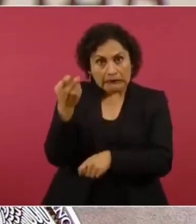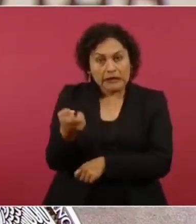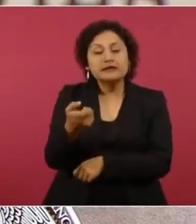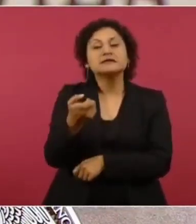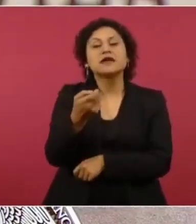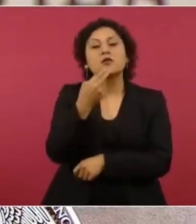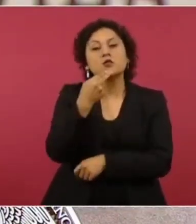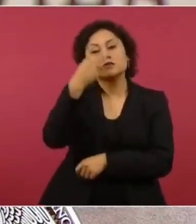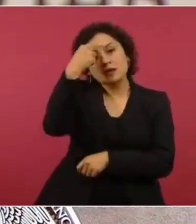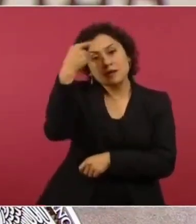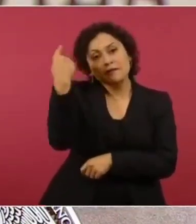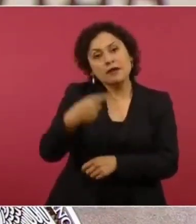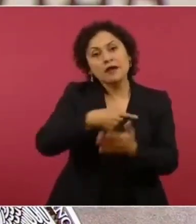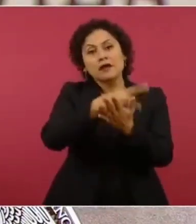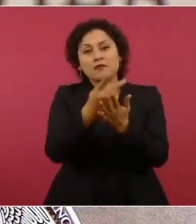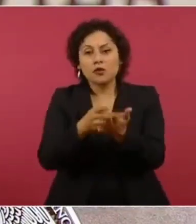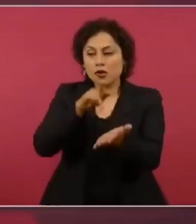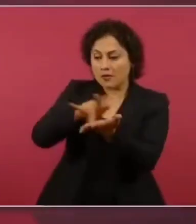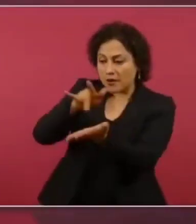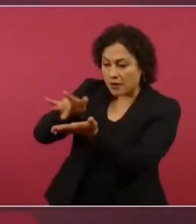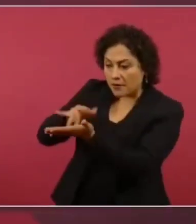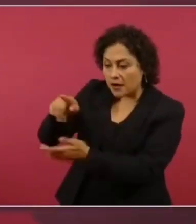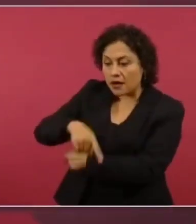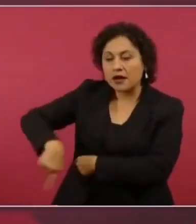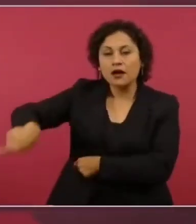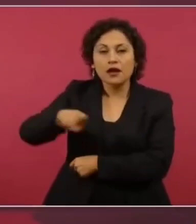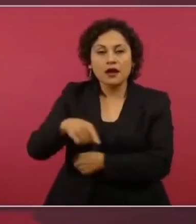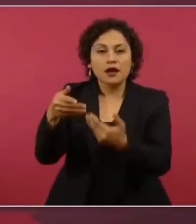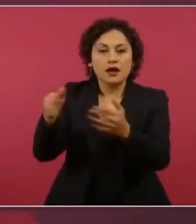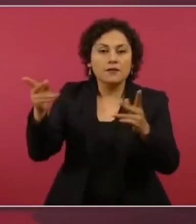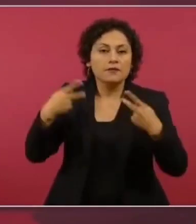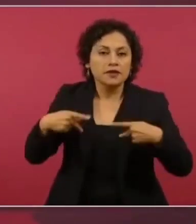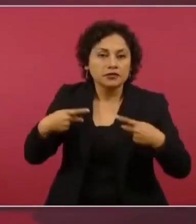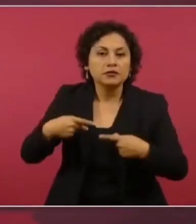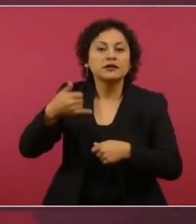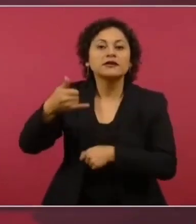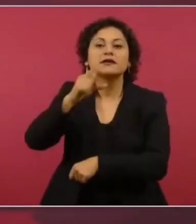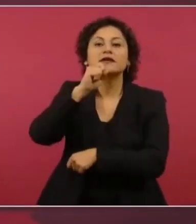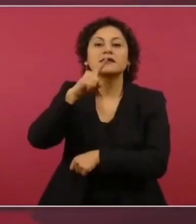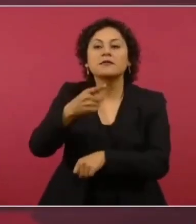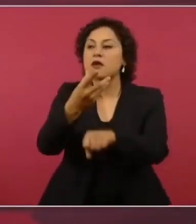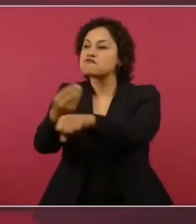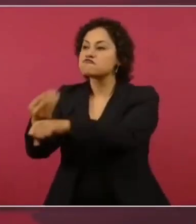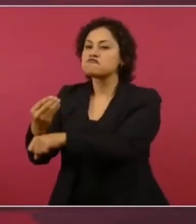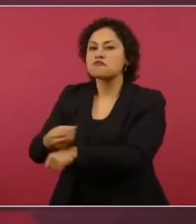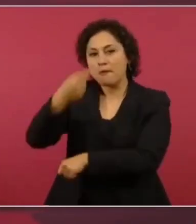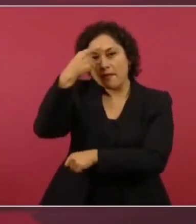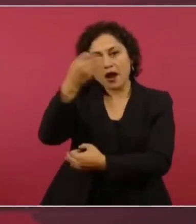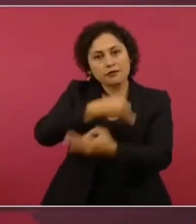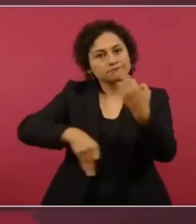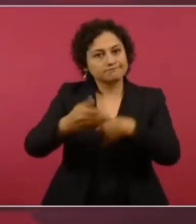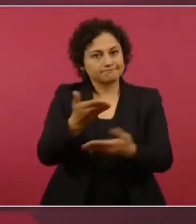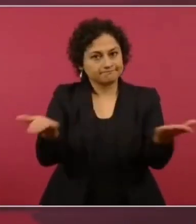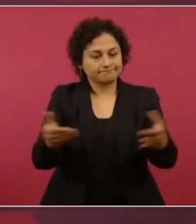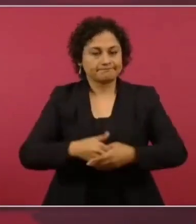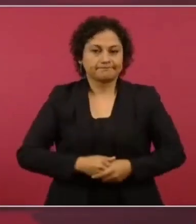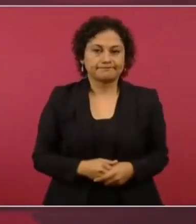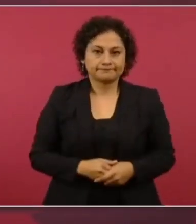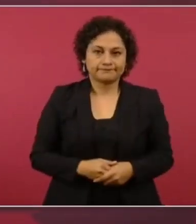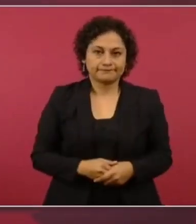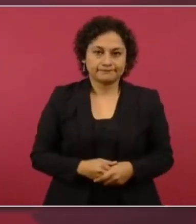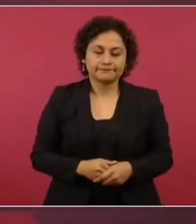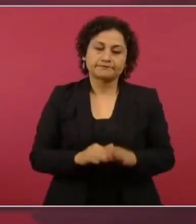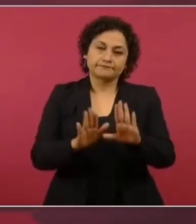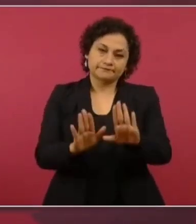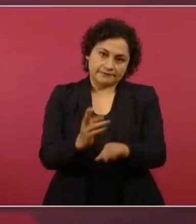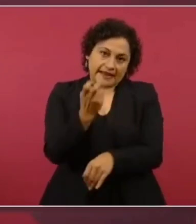programas sociales y obras de interés público. Y bueno, hasta aquí la